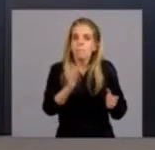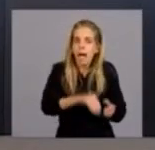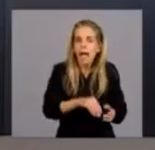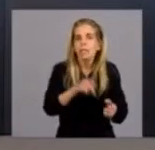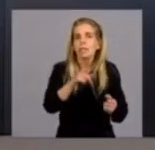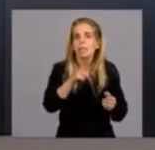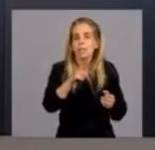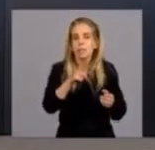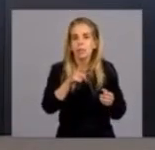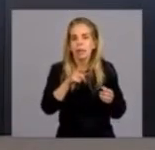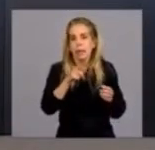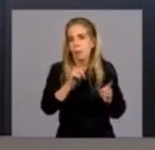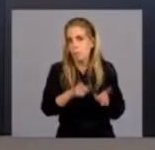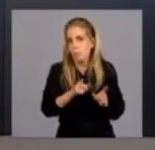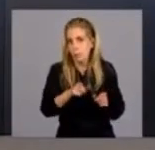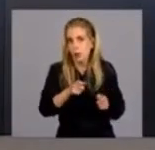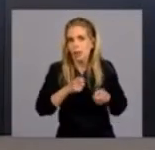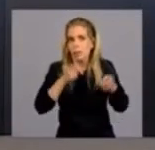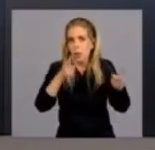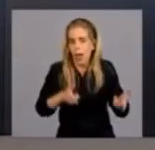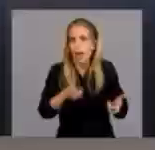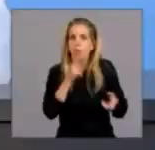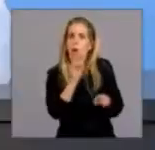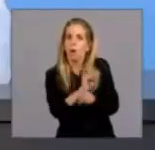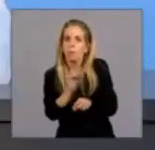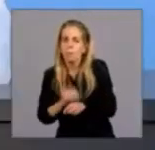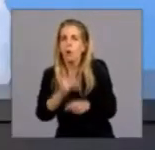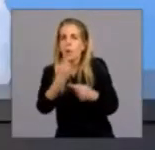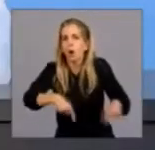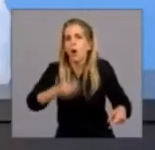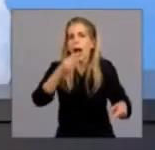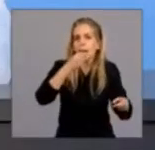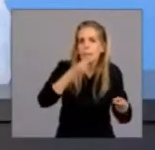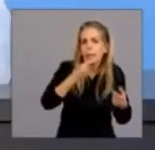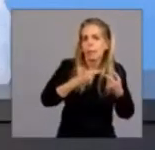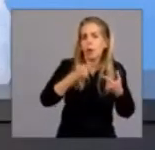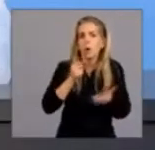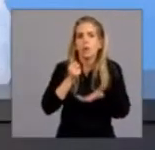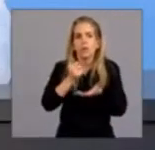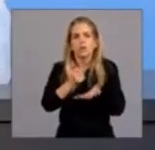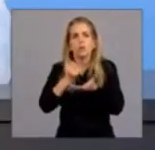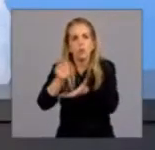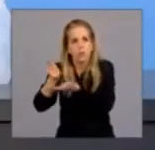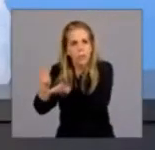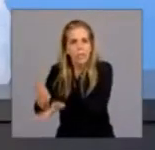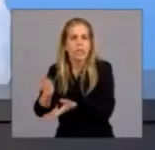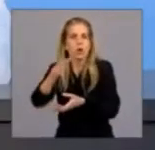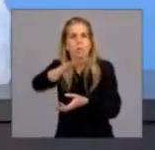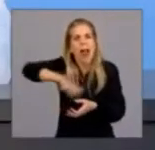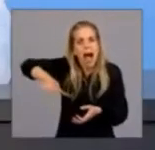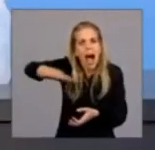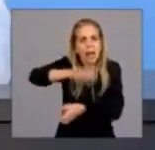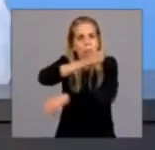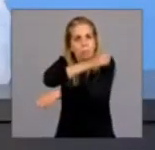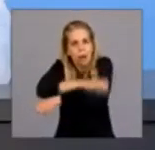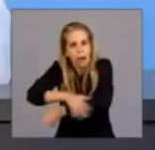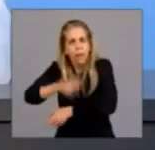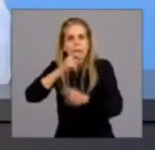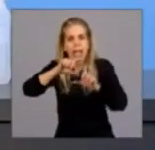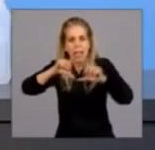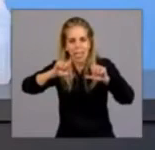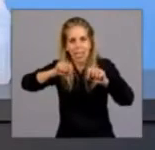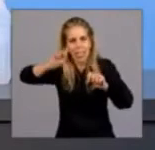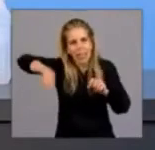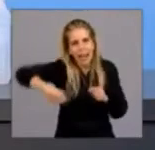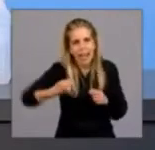que estamos dando en materia alimenticia y en subsidio para los sectores más necesitados, como la tarjeta